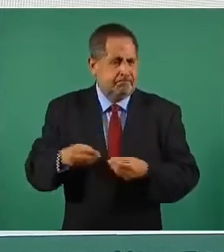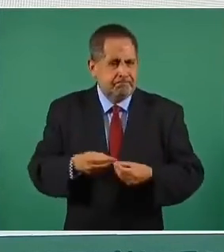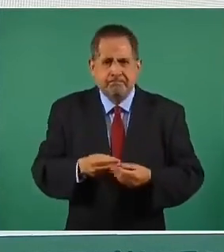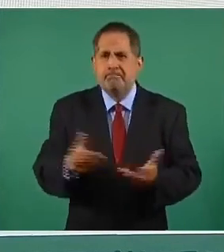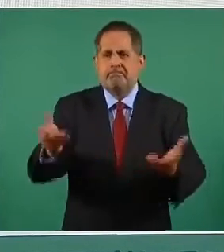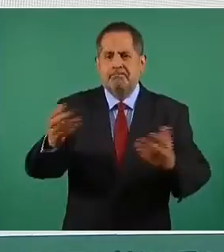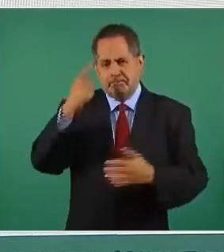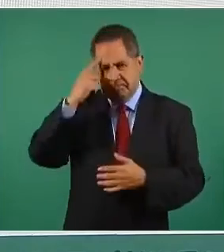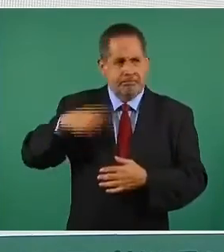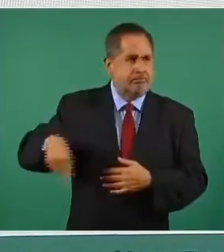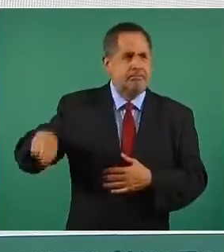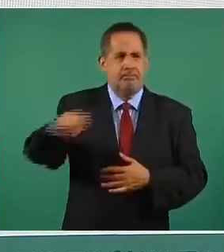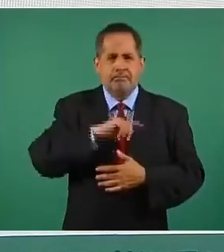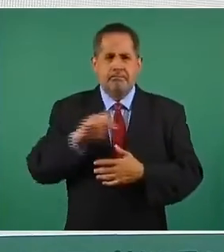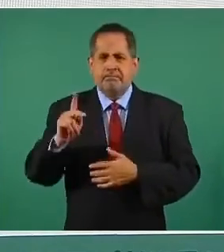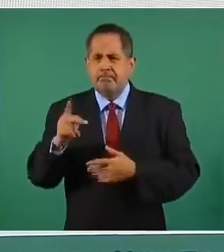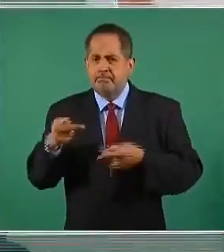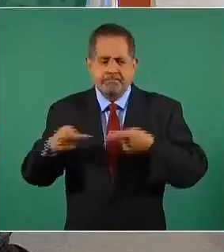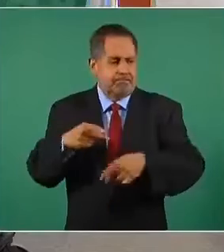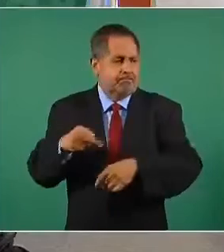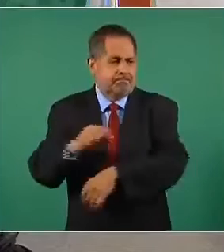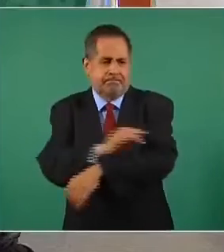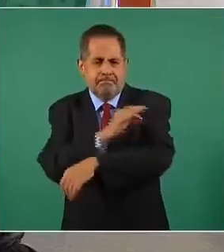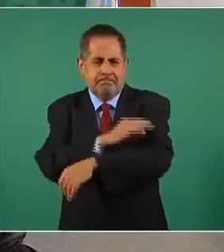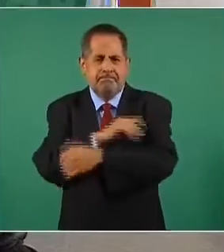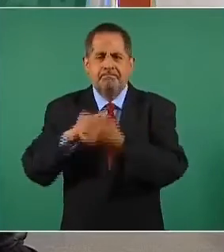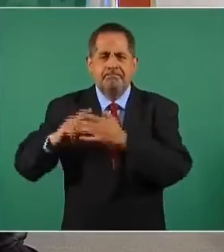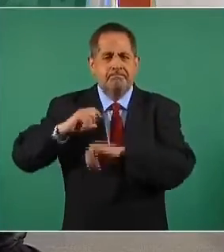vacunación que ha diseñado la Secretaría de Salud.